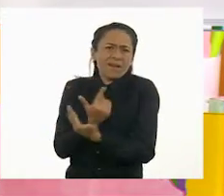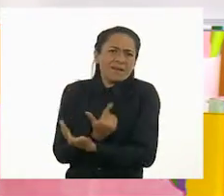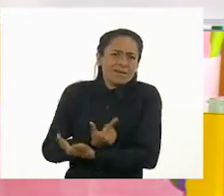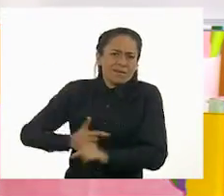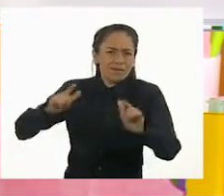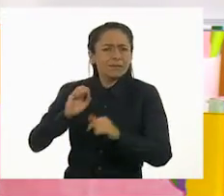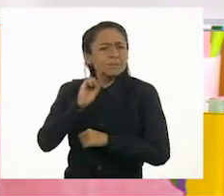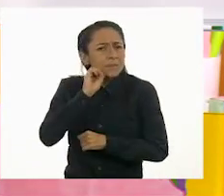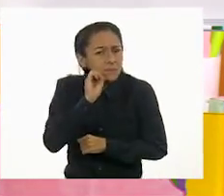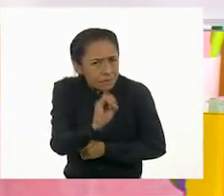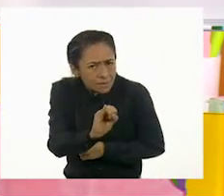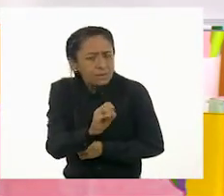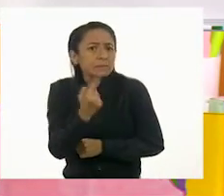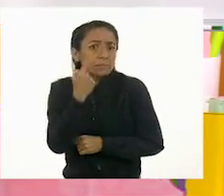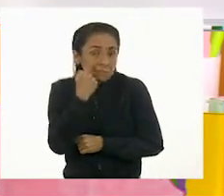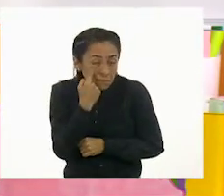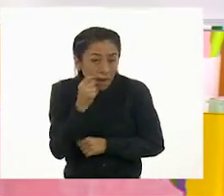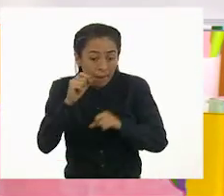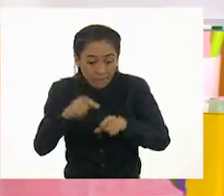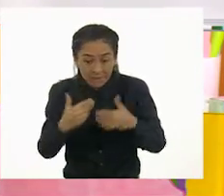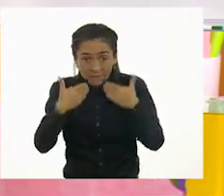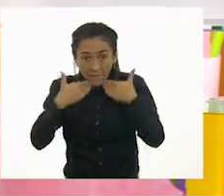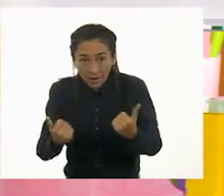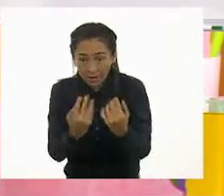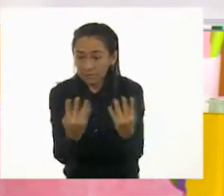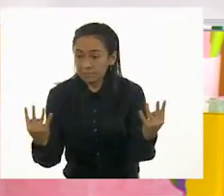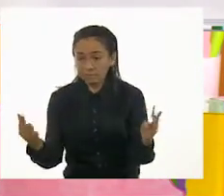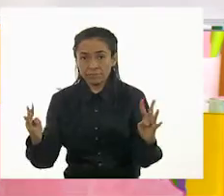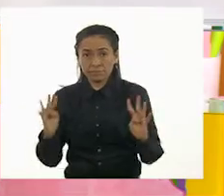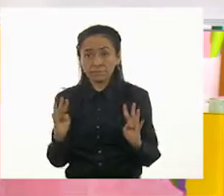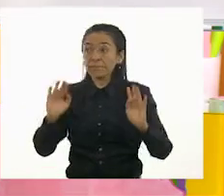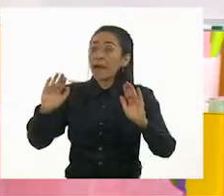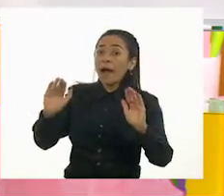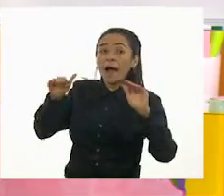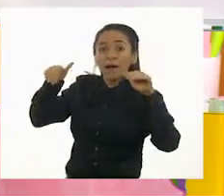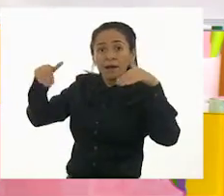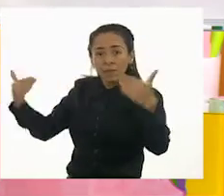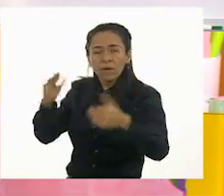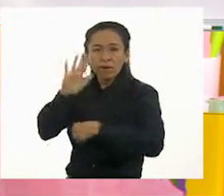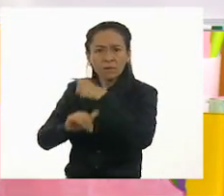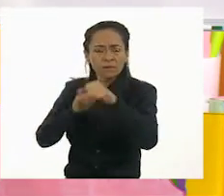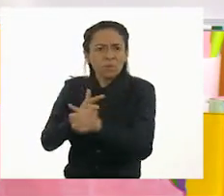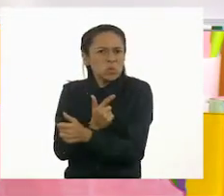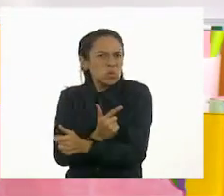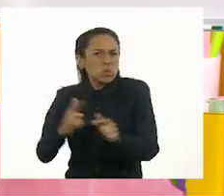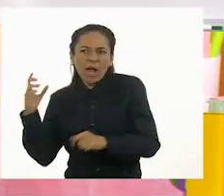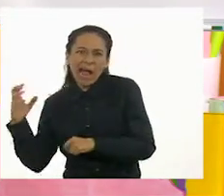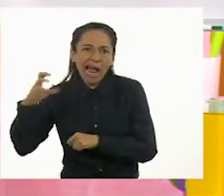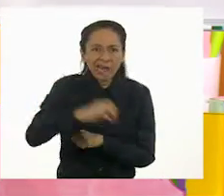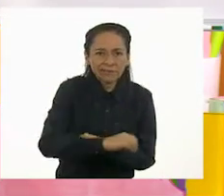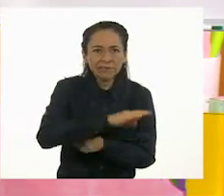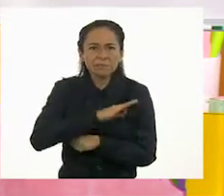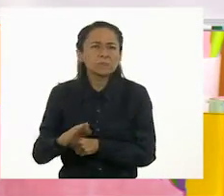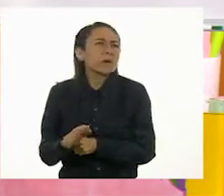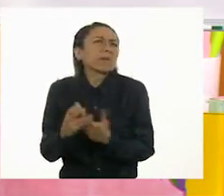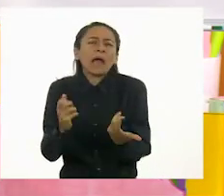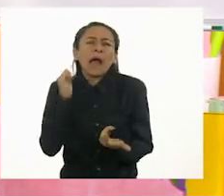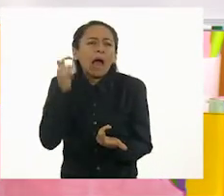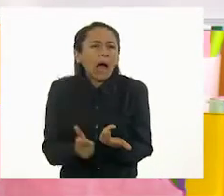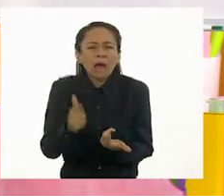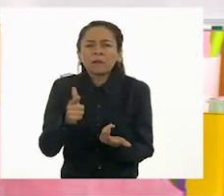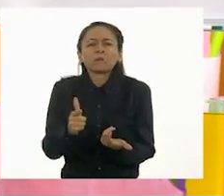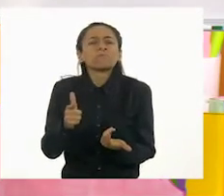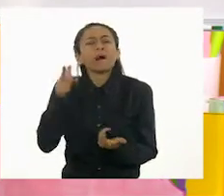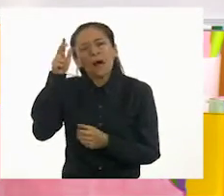muchos animales que pueden ser hasta depredadores de otros animalitos que viven dentro. Por ejemplo, de conejos o de ovejas.